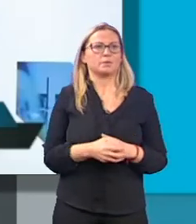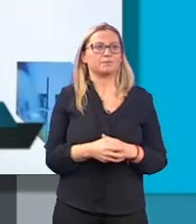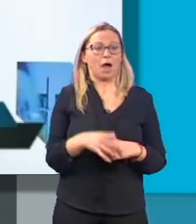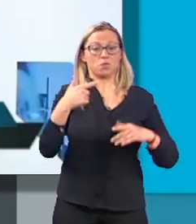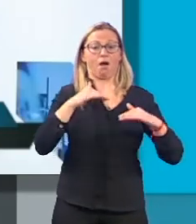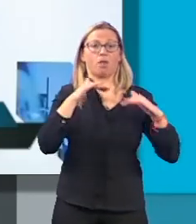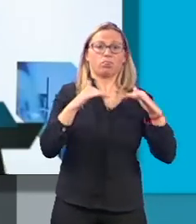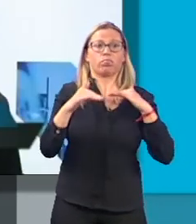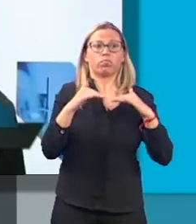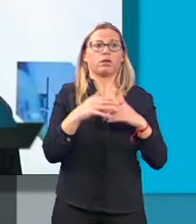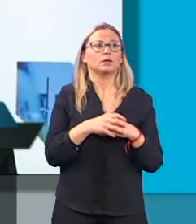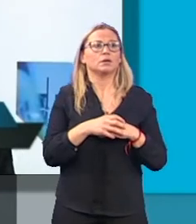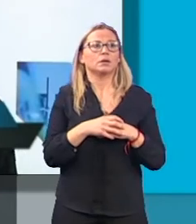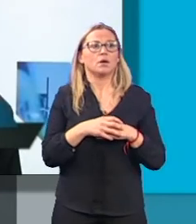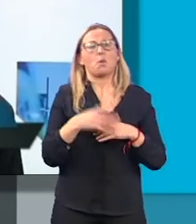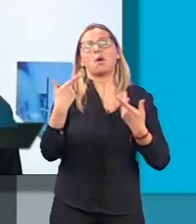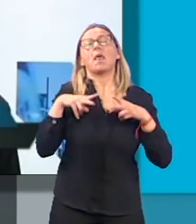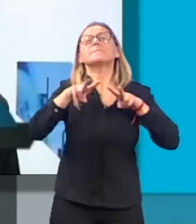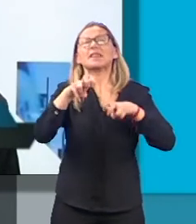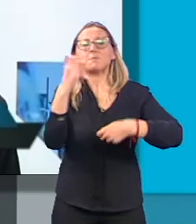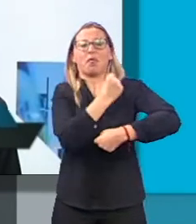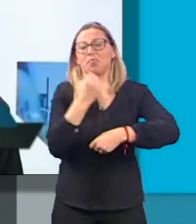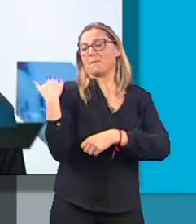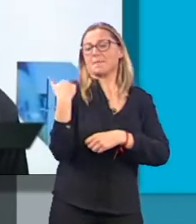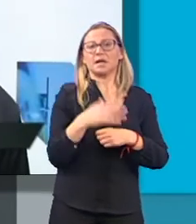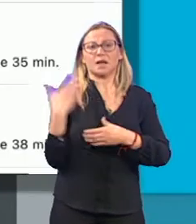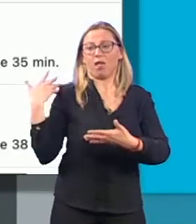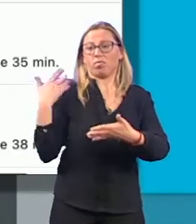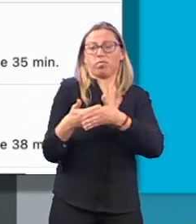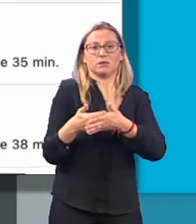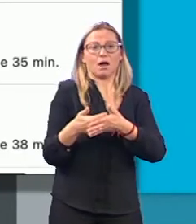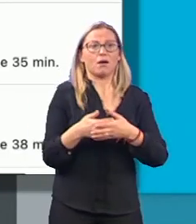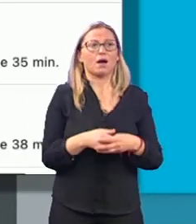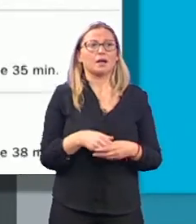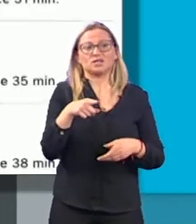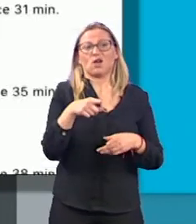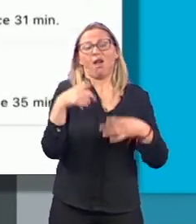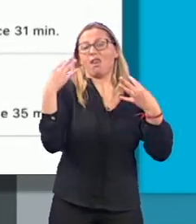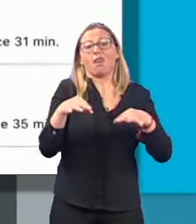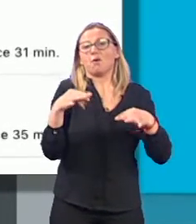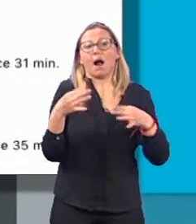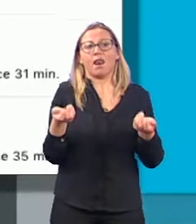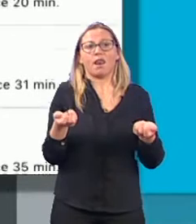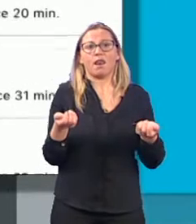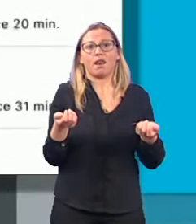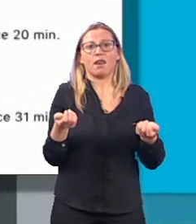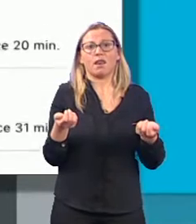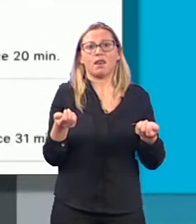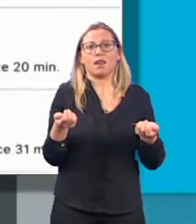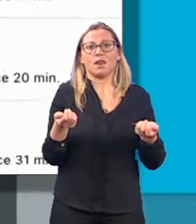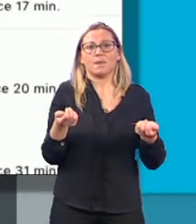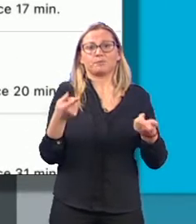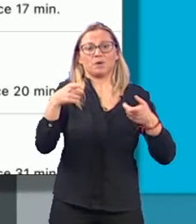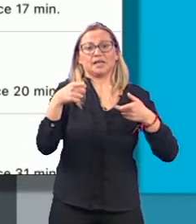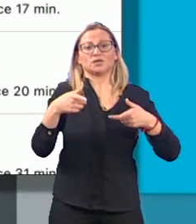sísmica, bueno, vamos teniendo la de principios de diciembre. Eso forma parte, digamos, de la forma habitual de